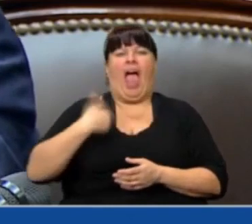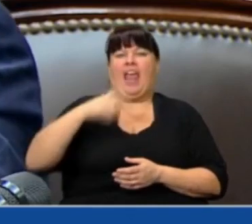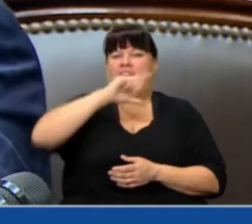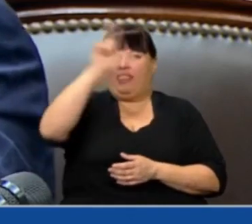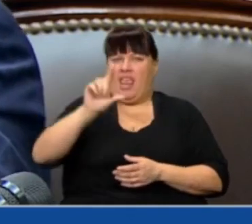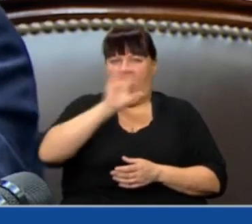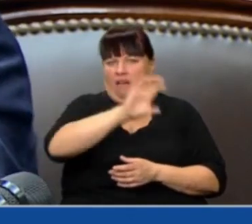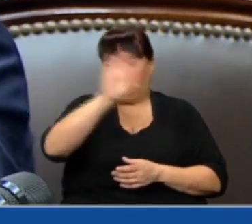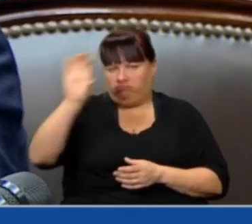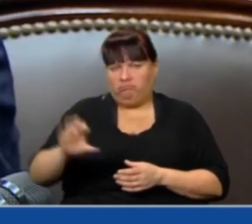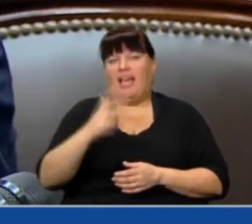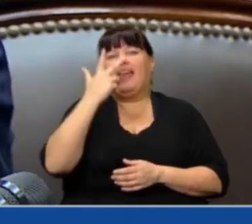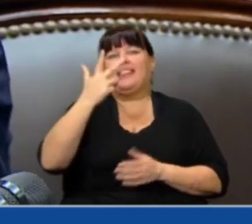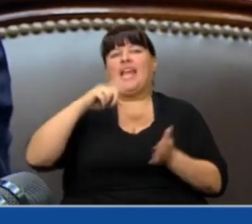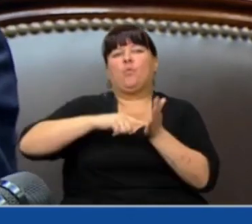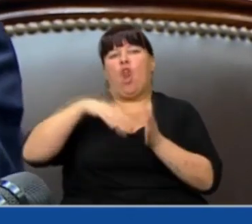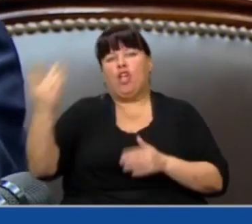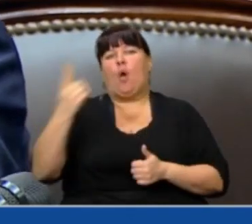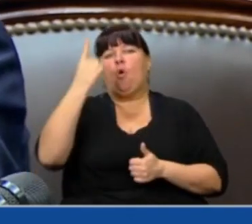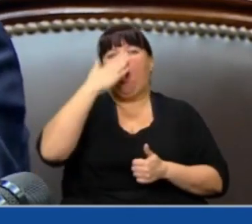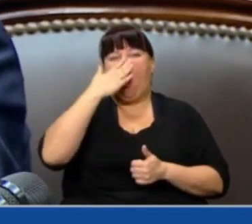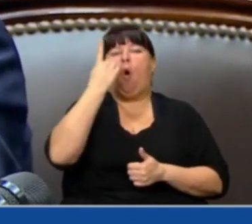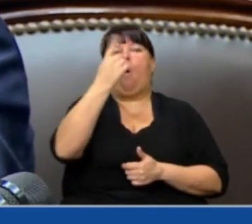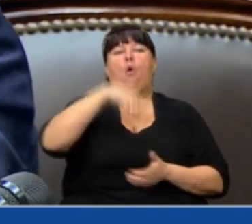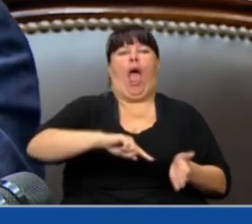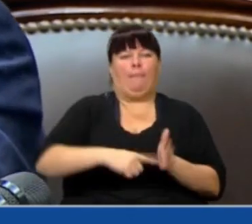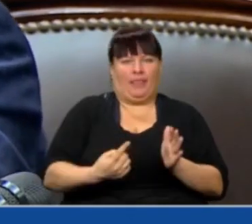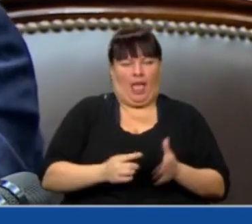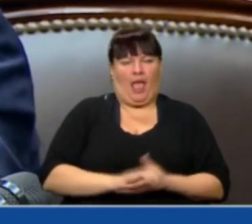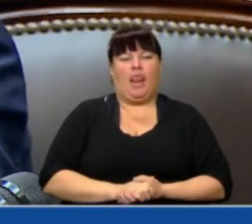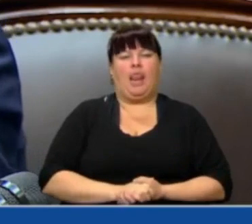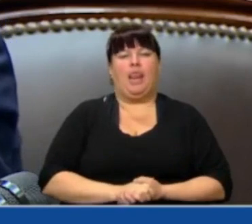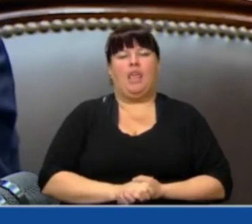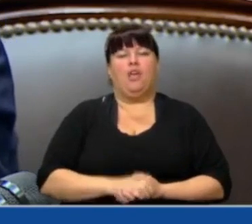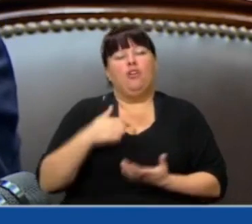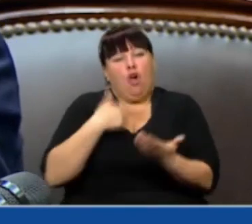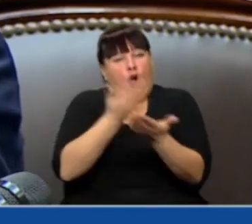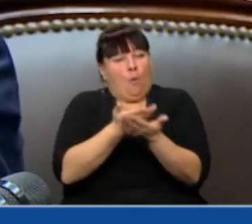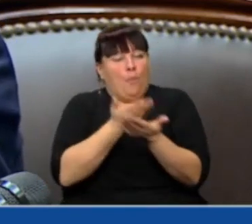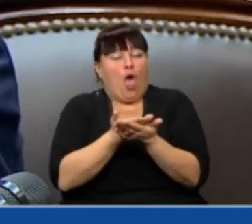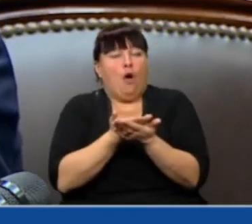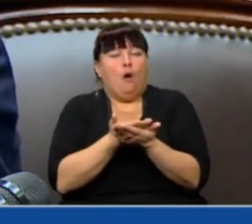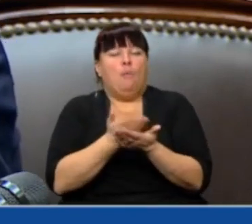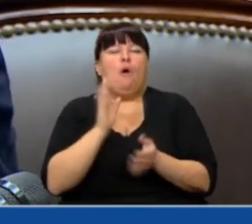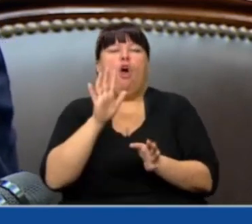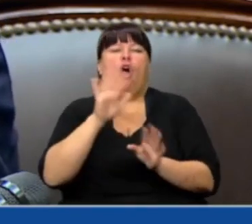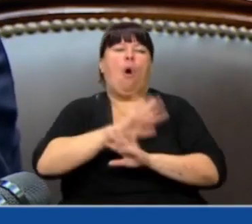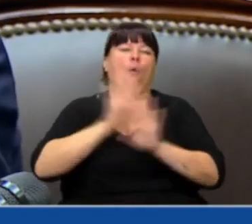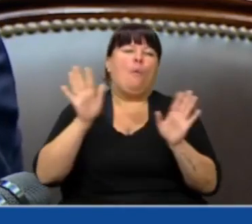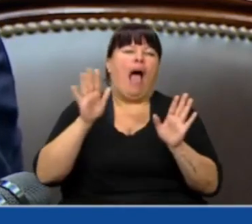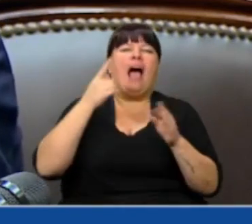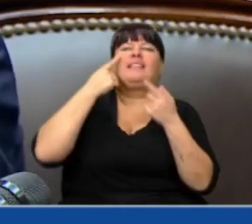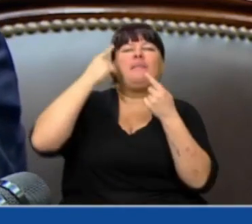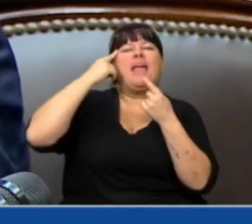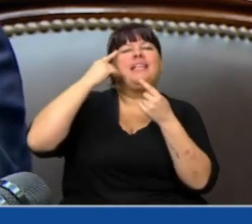país, 3 en el Conurbano, 1 en Córdoba y 1 en la Ciudad de Buenos Aires. Yo lo que le propongo es que dejemos de ver a